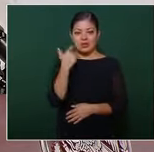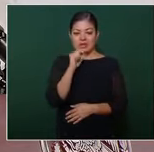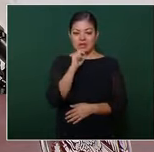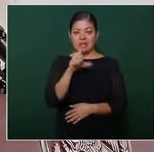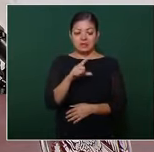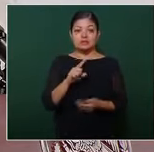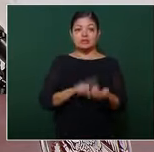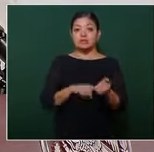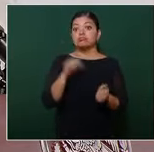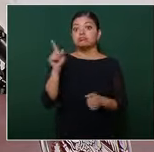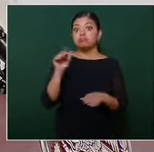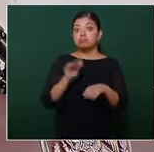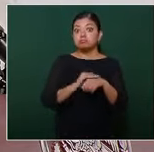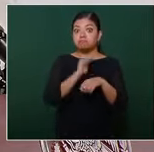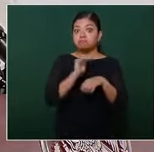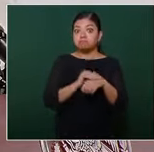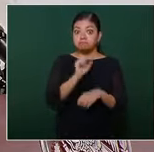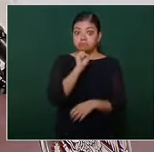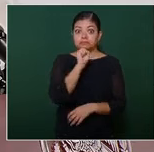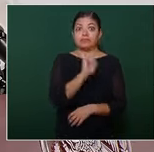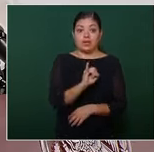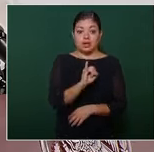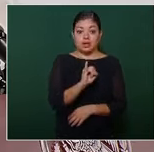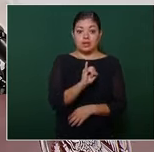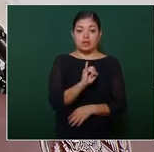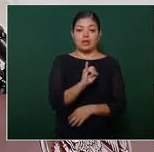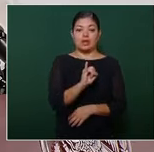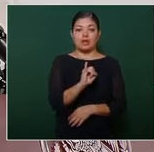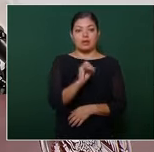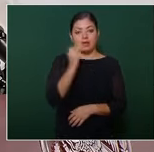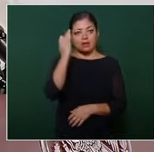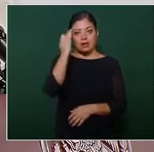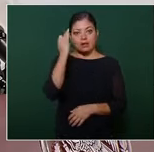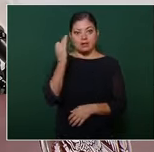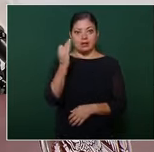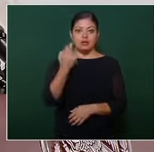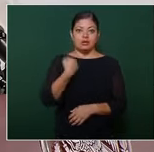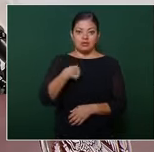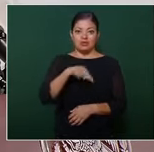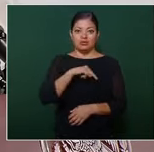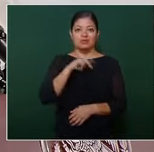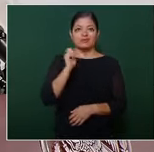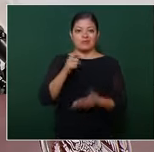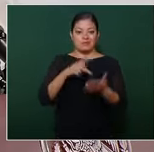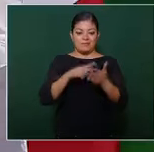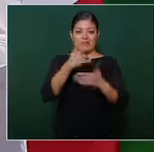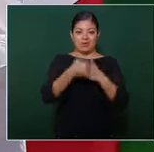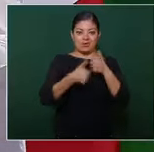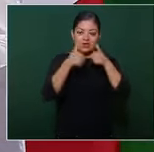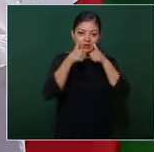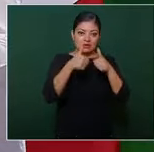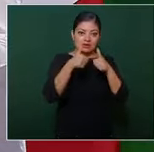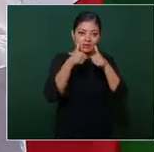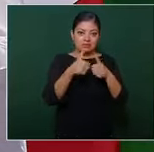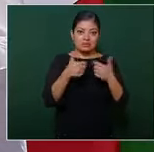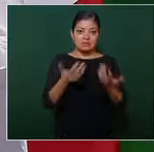haber sido aprobado la modalidad con la que estamos haciendo este proyecto de